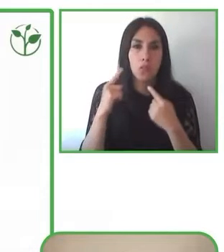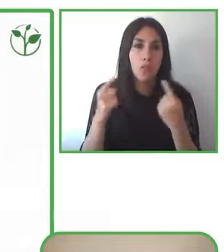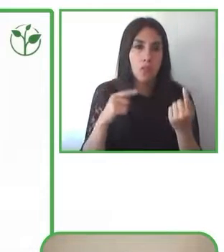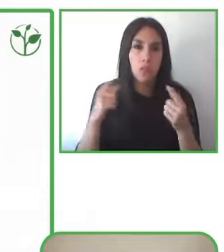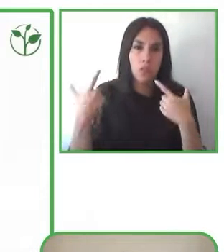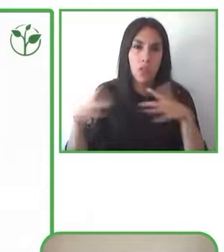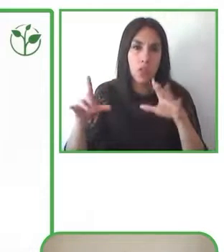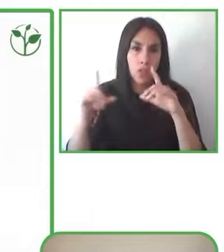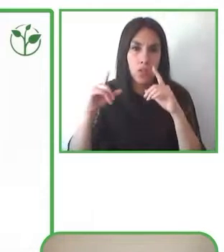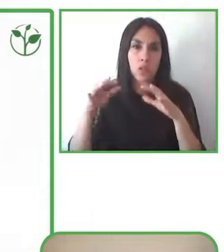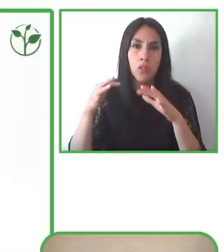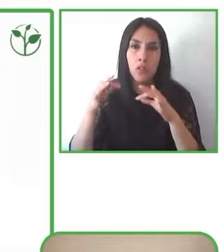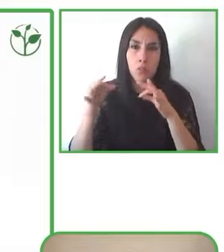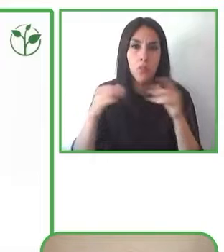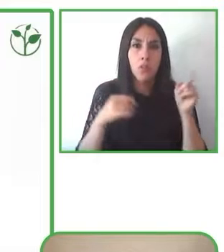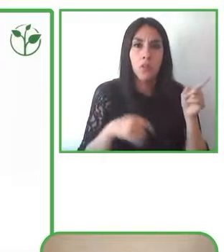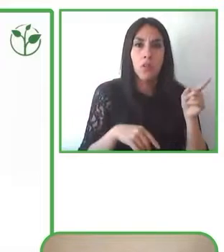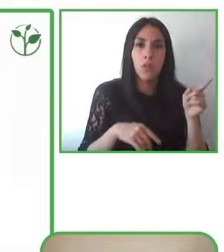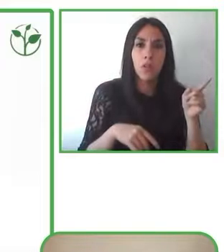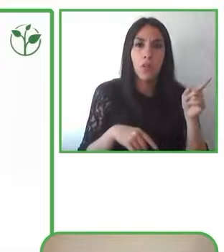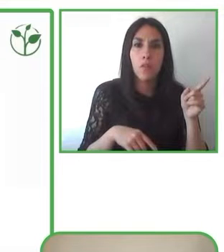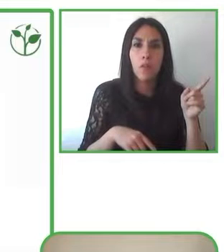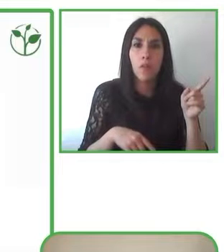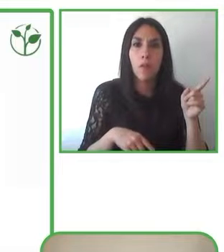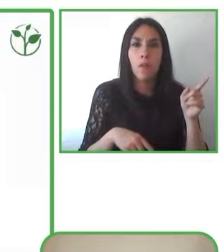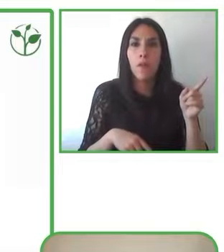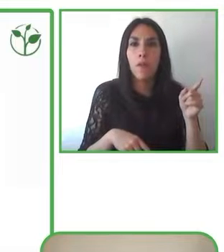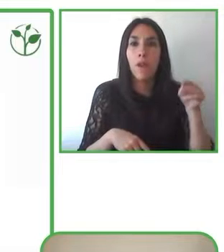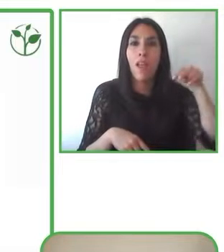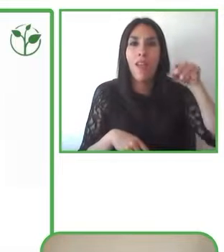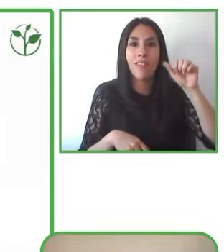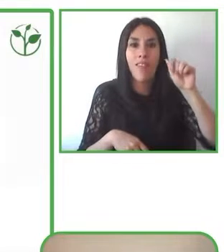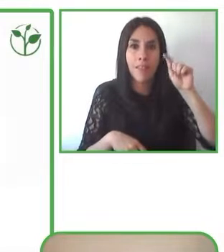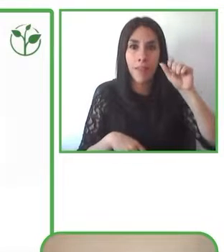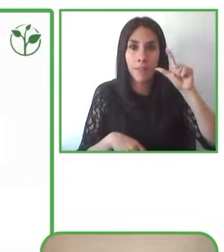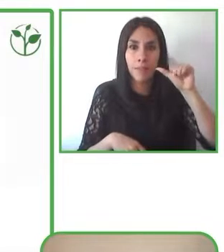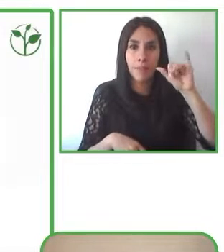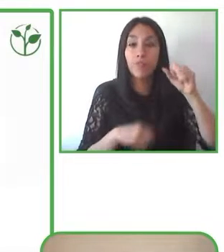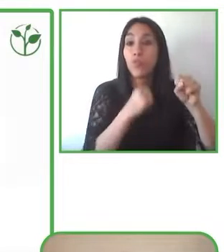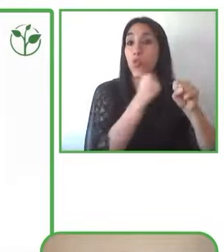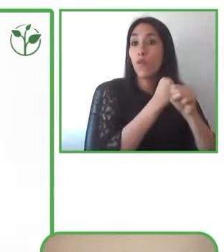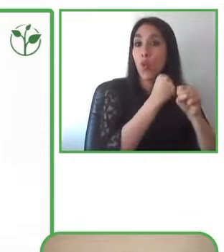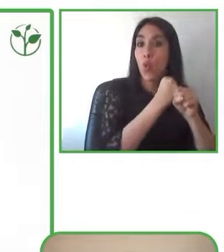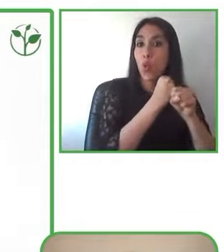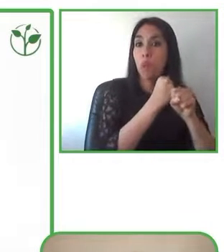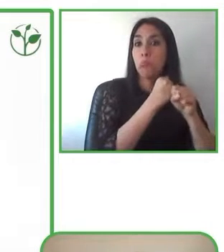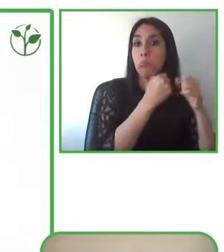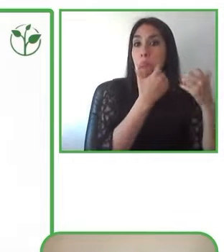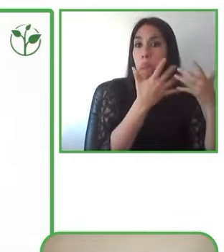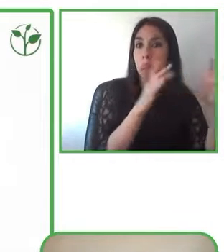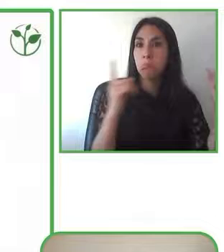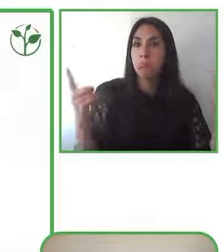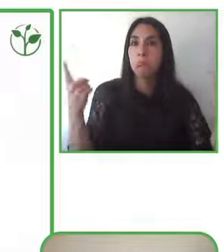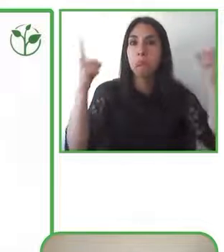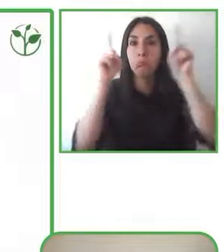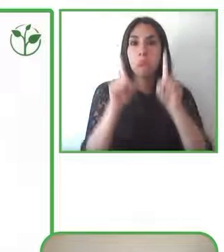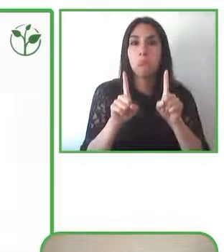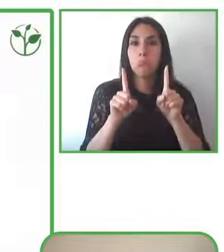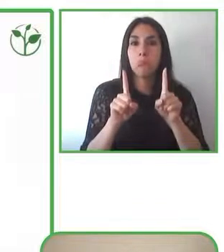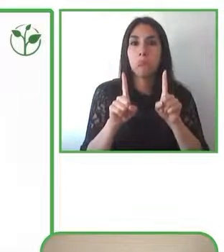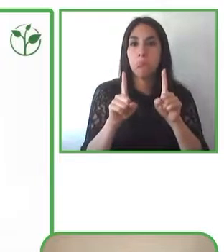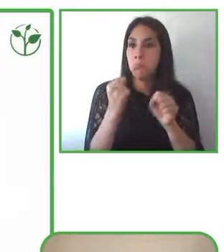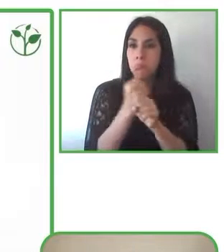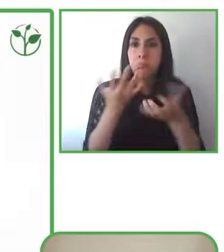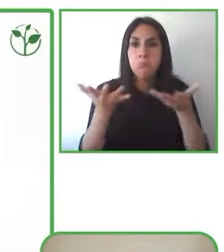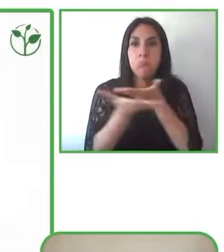Paraguay y acabaron trabajando juntas pues porque Renata necesitaba incorporar a su equipo a una persona más bueno acabaron